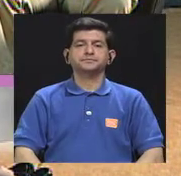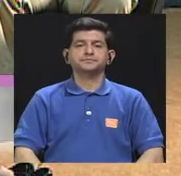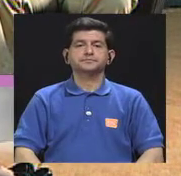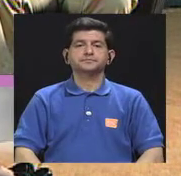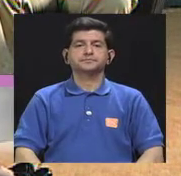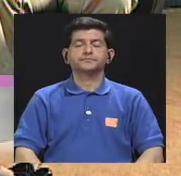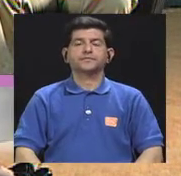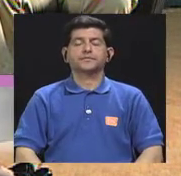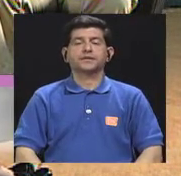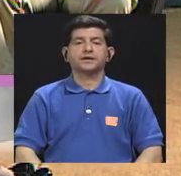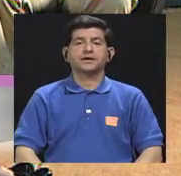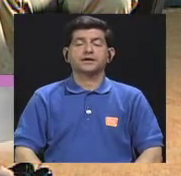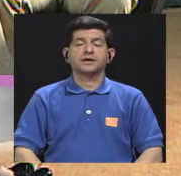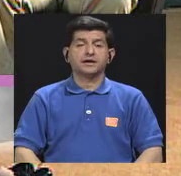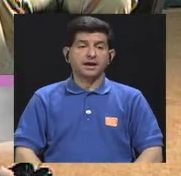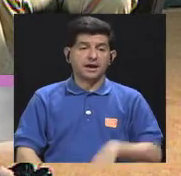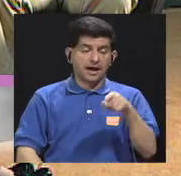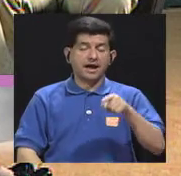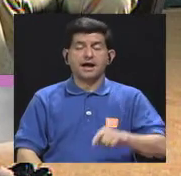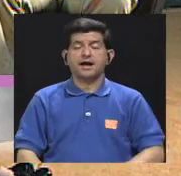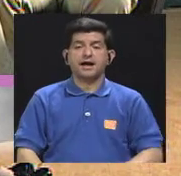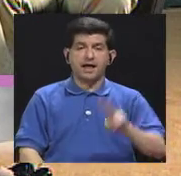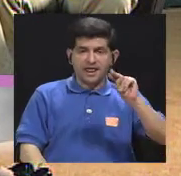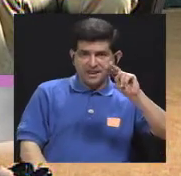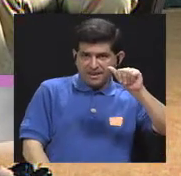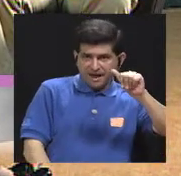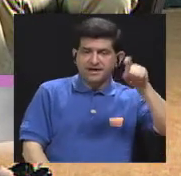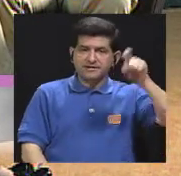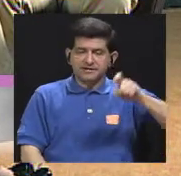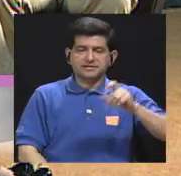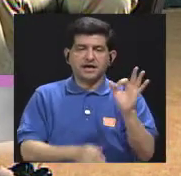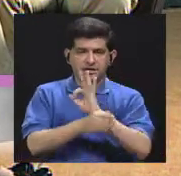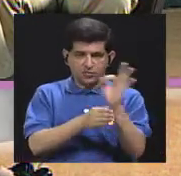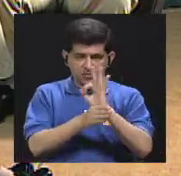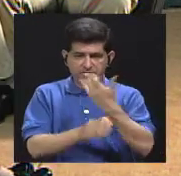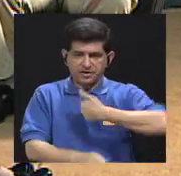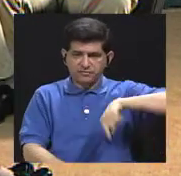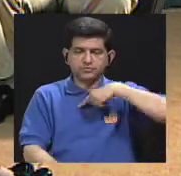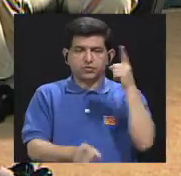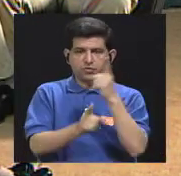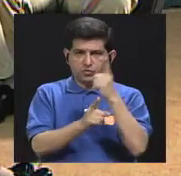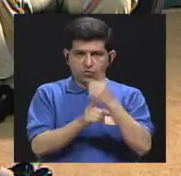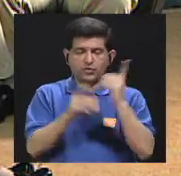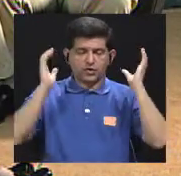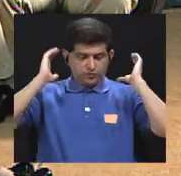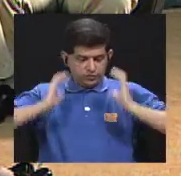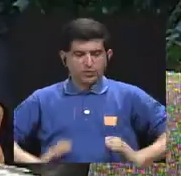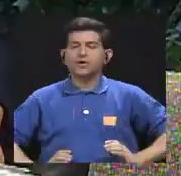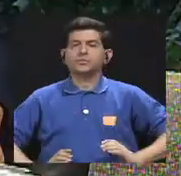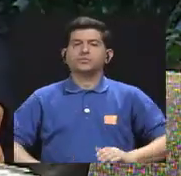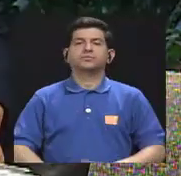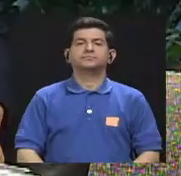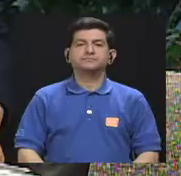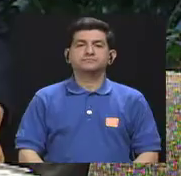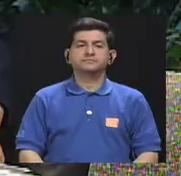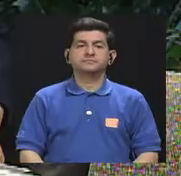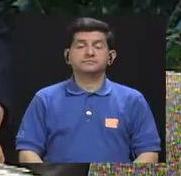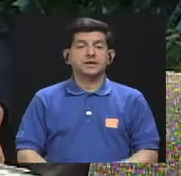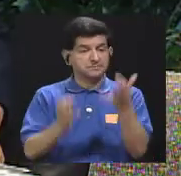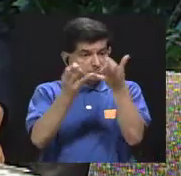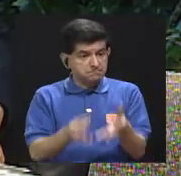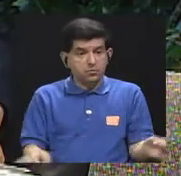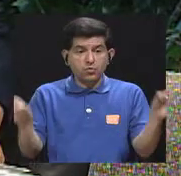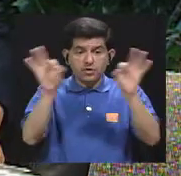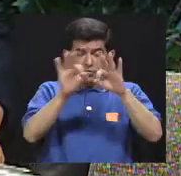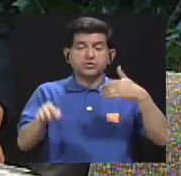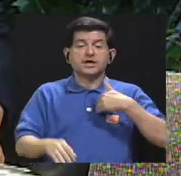El sodio se requiere para nuestro funcionamiento adecuado en el organismo, es vital